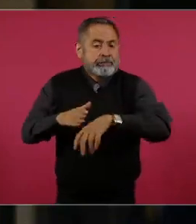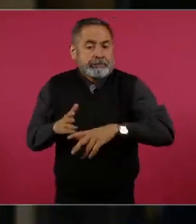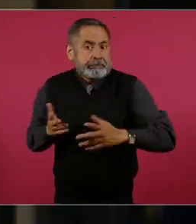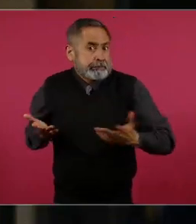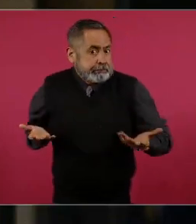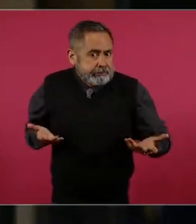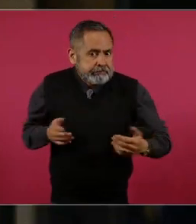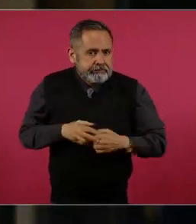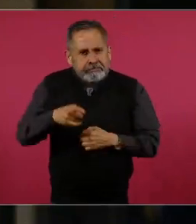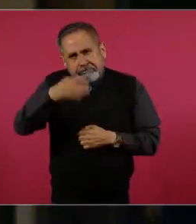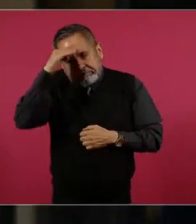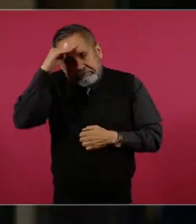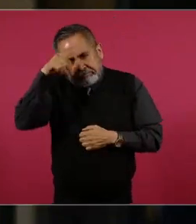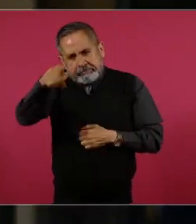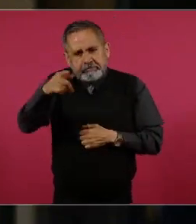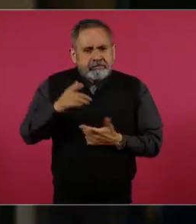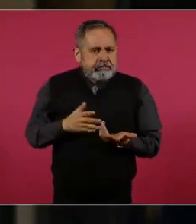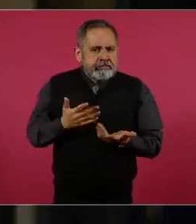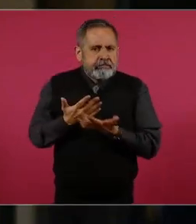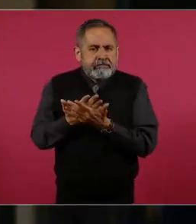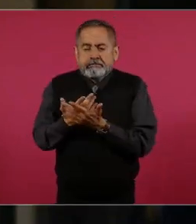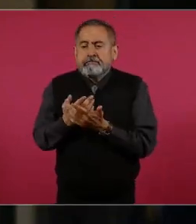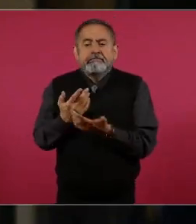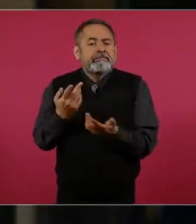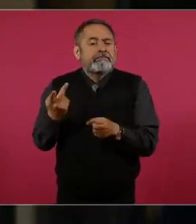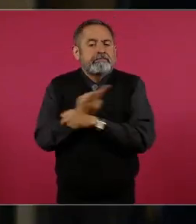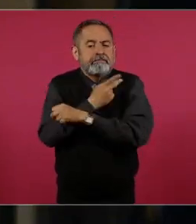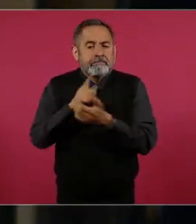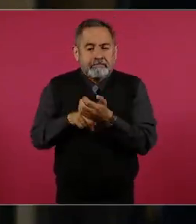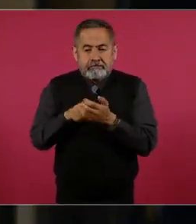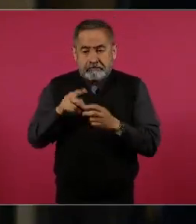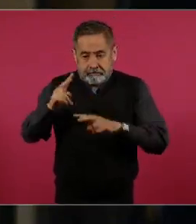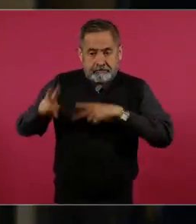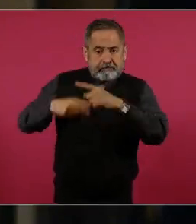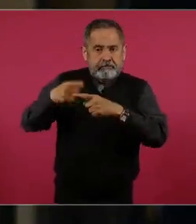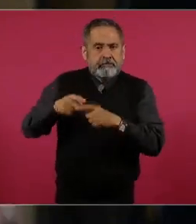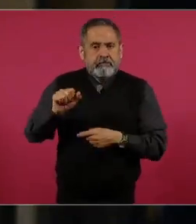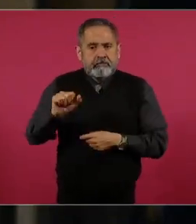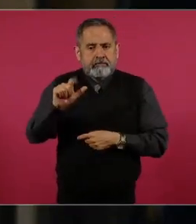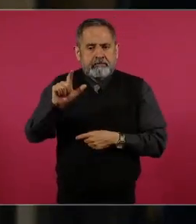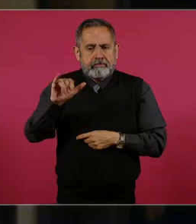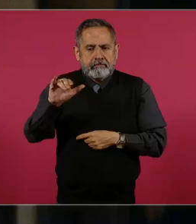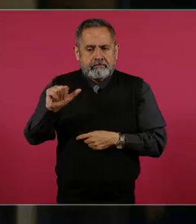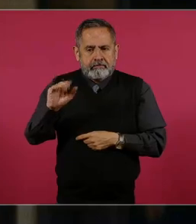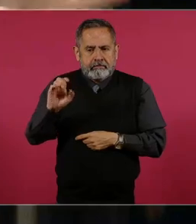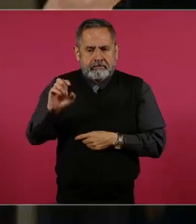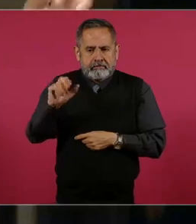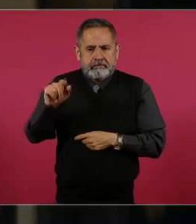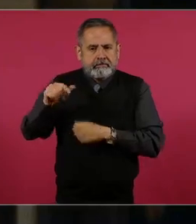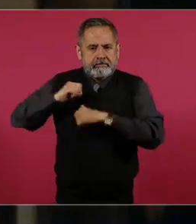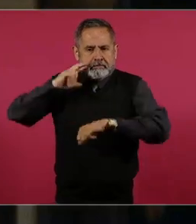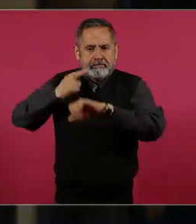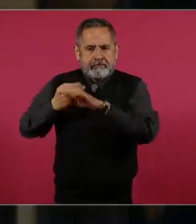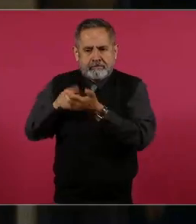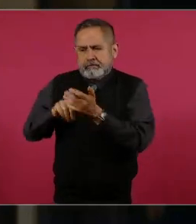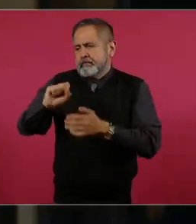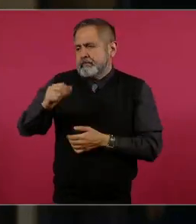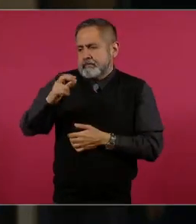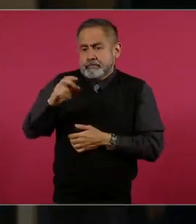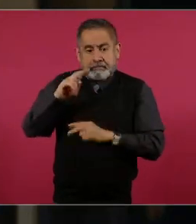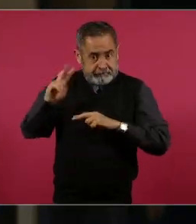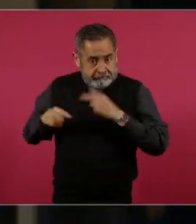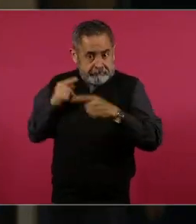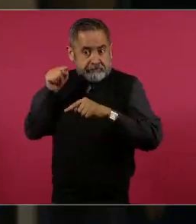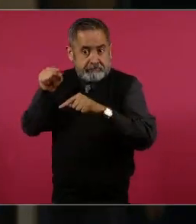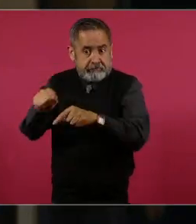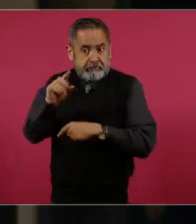¿Qué espera usted del encuentro donde también asistirá Alicia Bárcena en la OEA? ¿Cree que